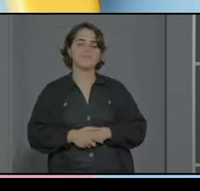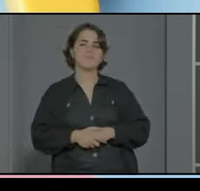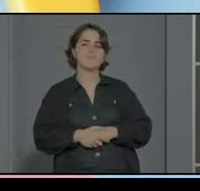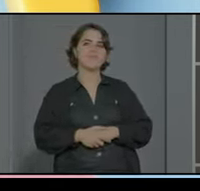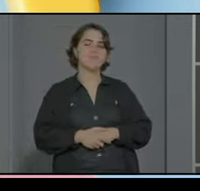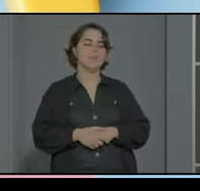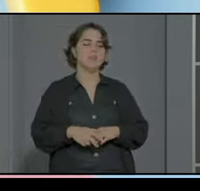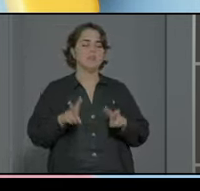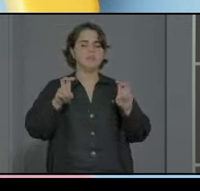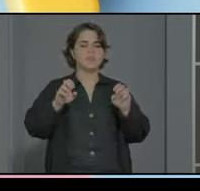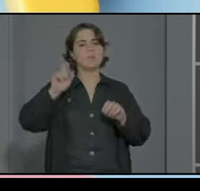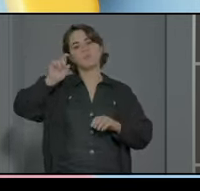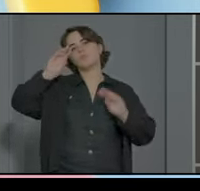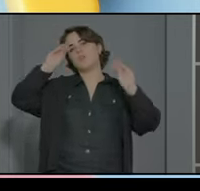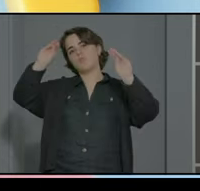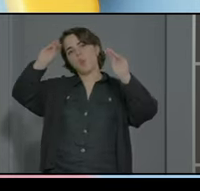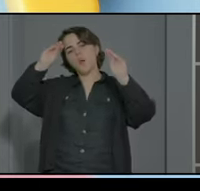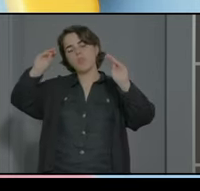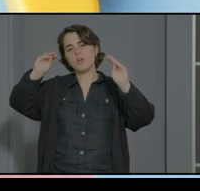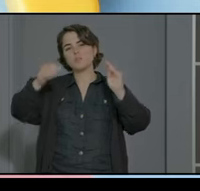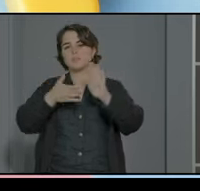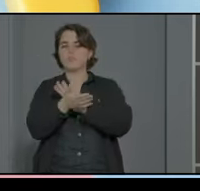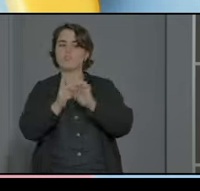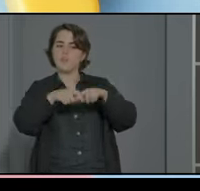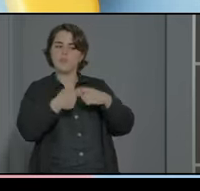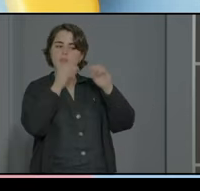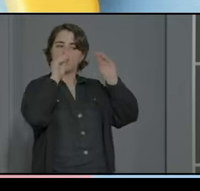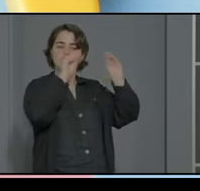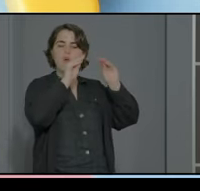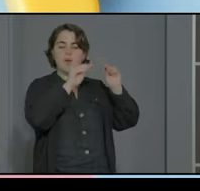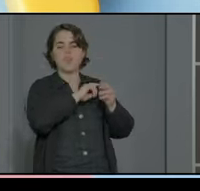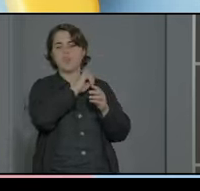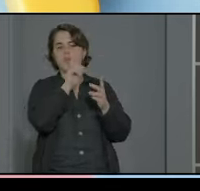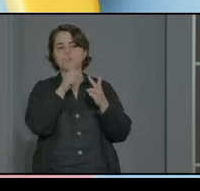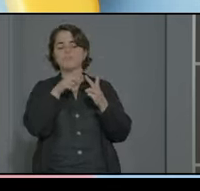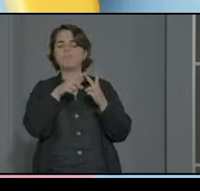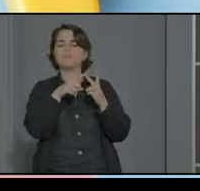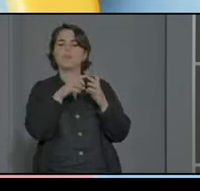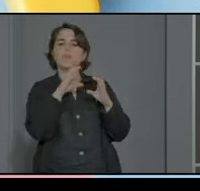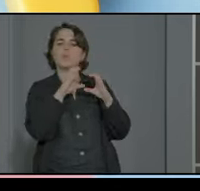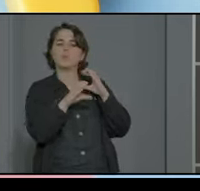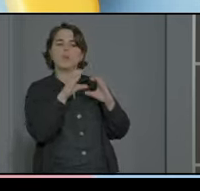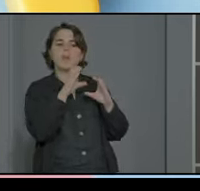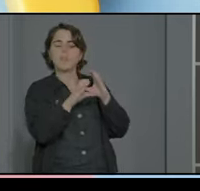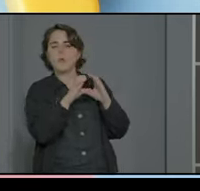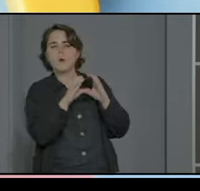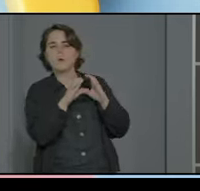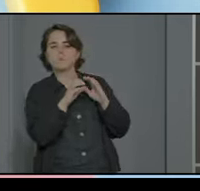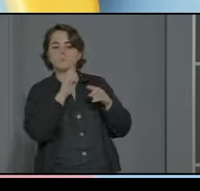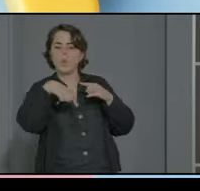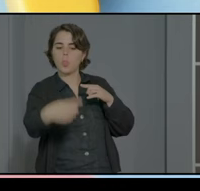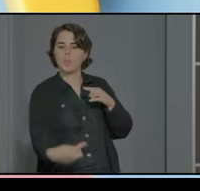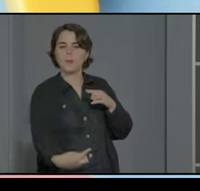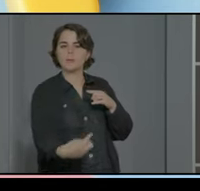aparte de esa formación de profesorado tenemos que tener una formación con familias como hablamos tenemos que tener una comunicación diaria